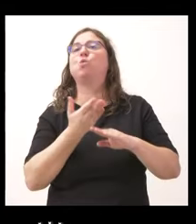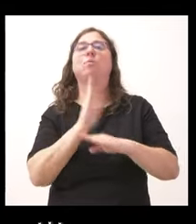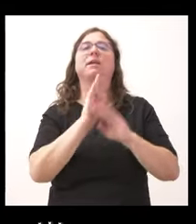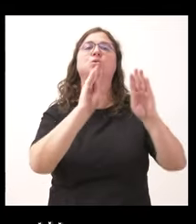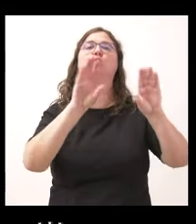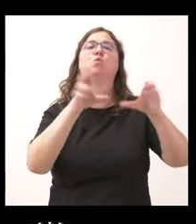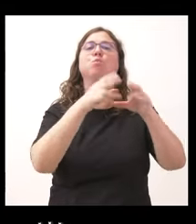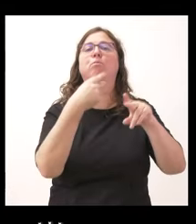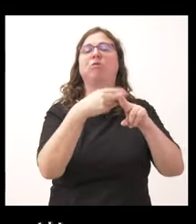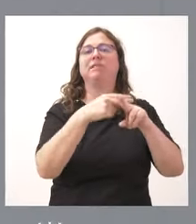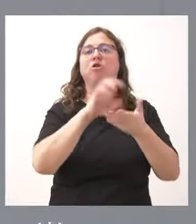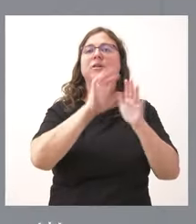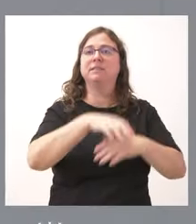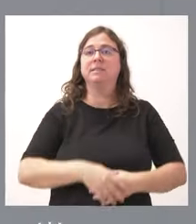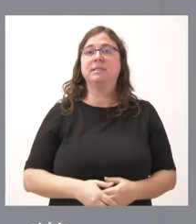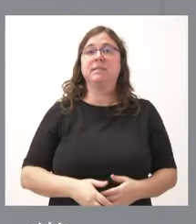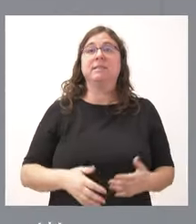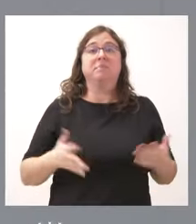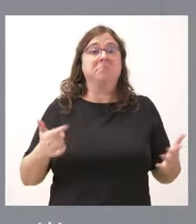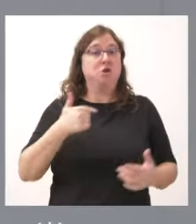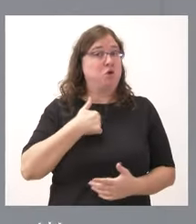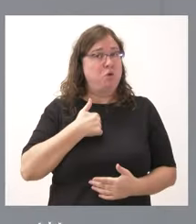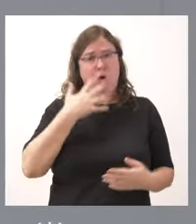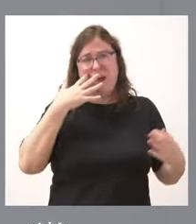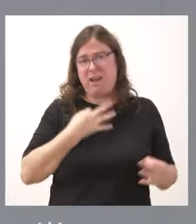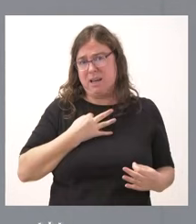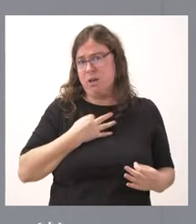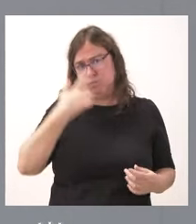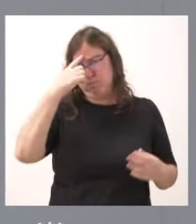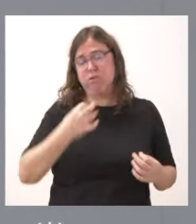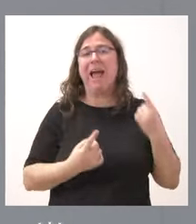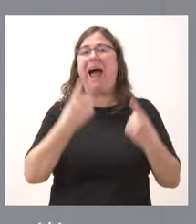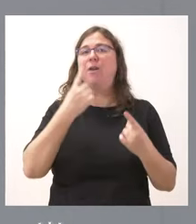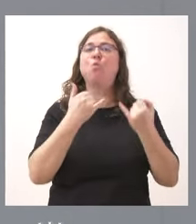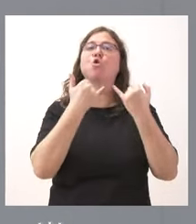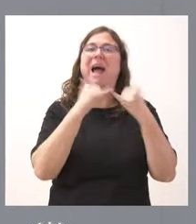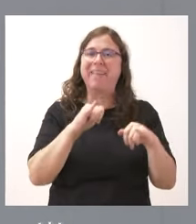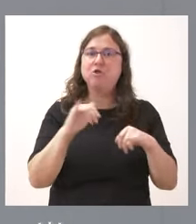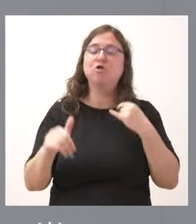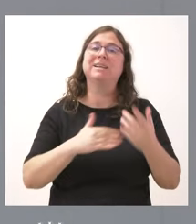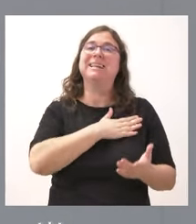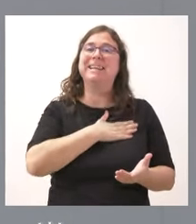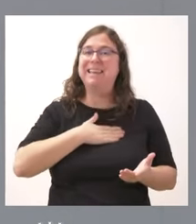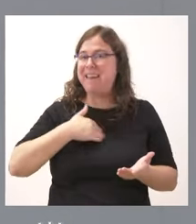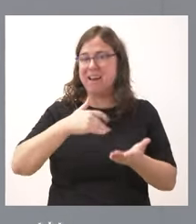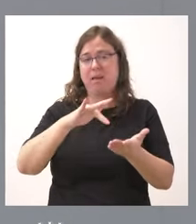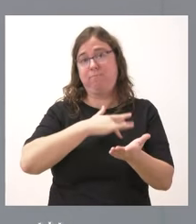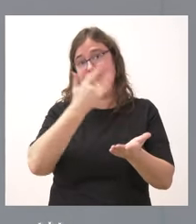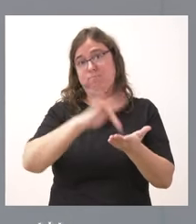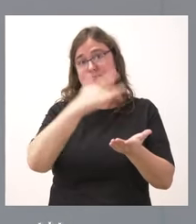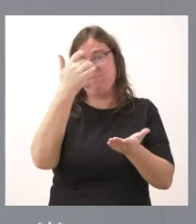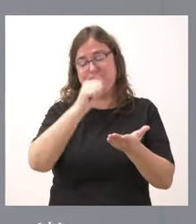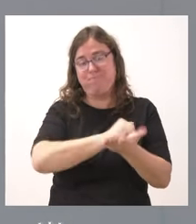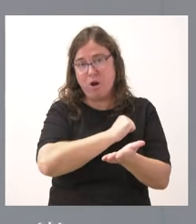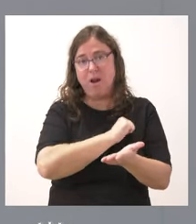partido en Castilla y León. Pues yo creo que es muy evidente que algunos de los actos que se quieren amnistiar se pueden calificar claramente de intento de